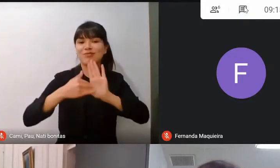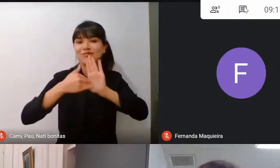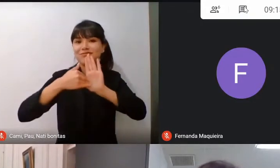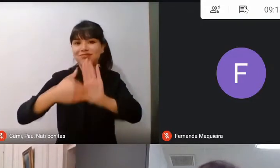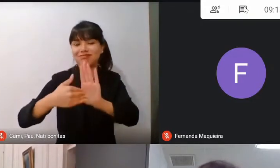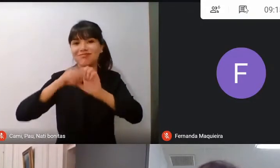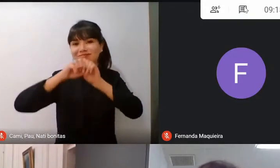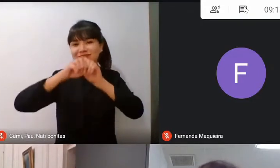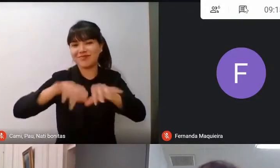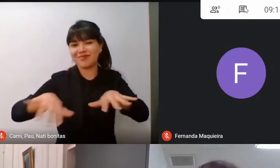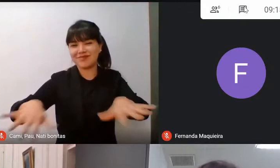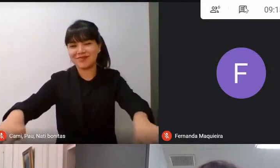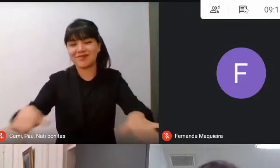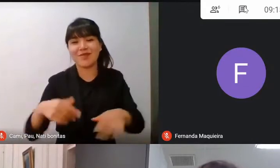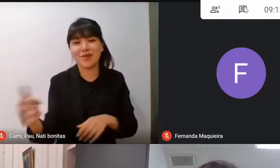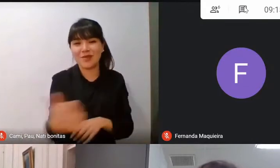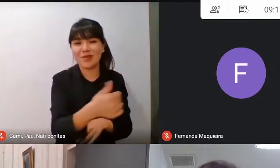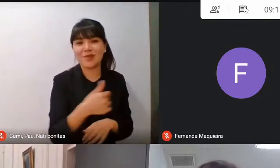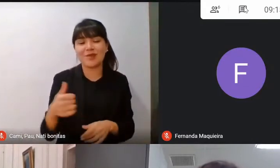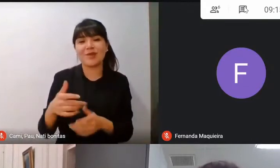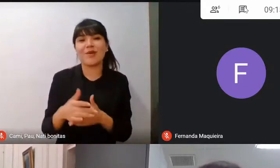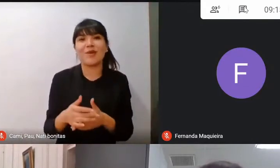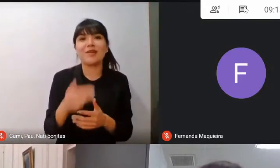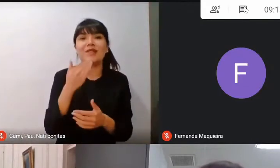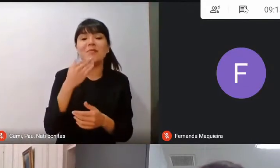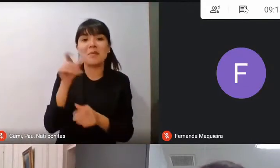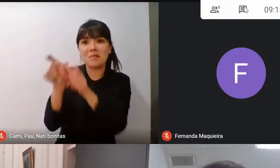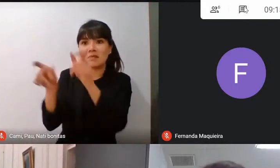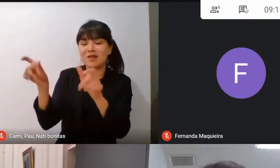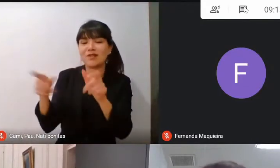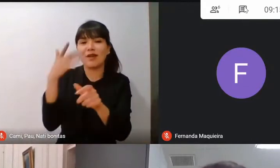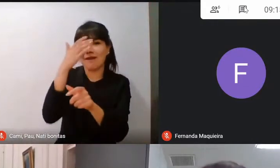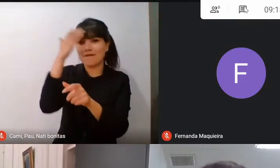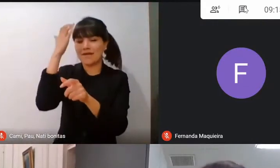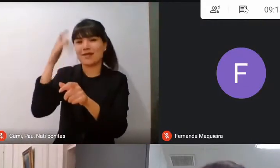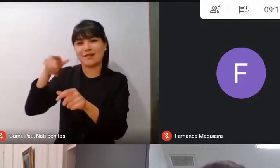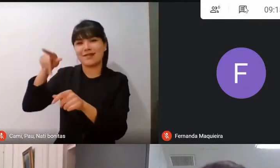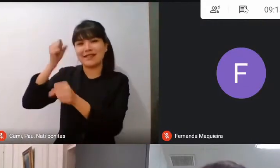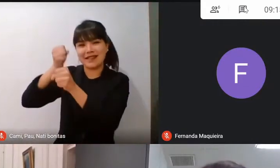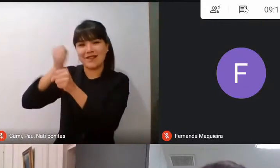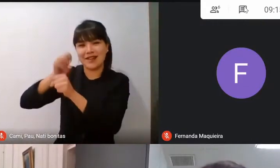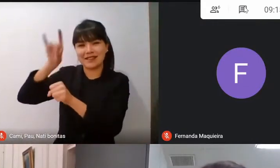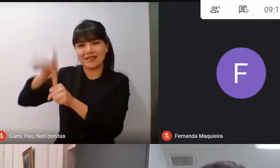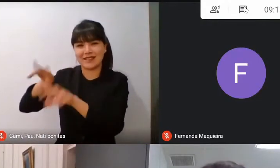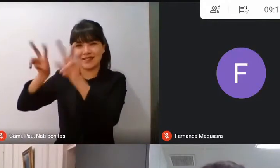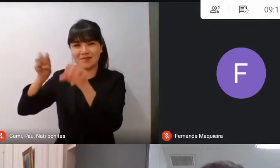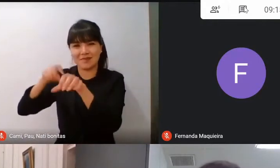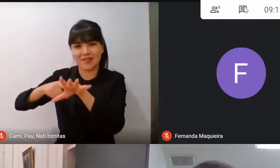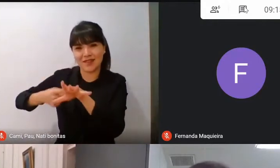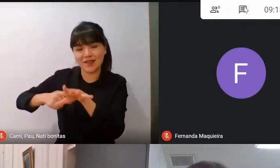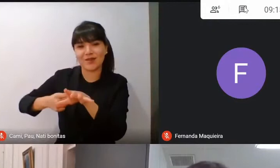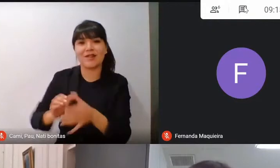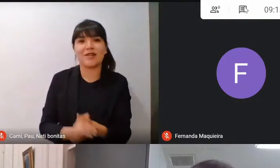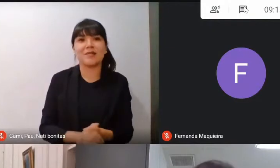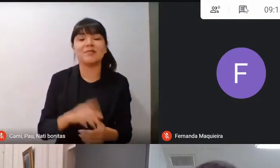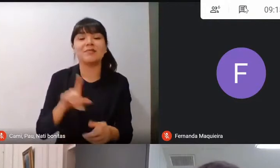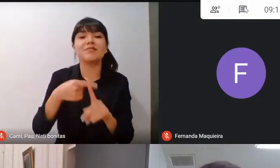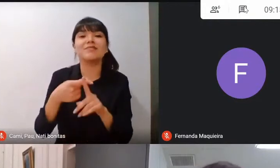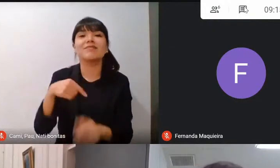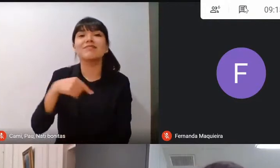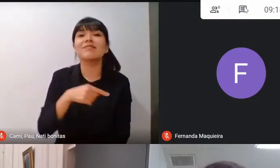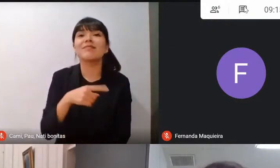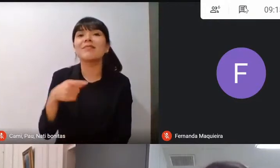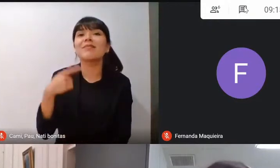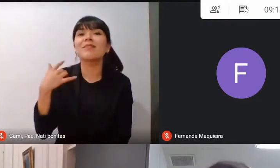También a todos los expertos que trabajan junto a él fundamentalmente y destacar a Nelson Manso.